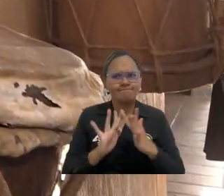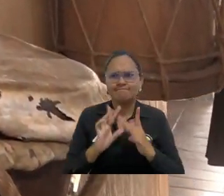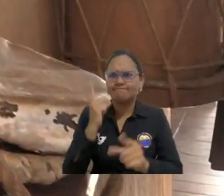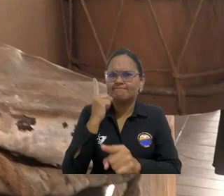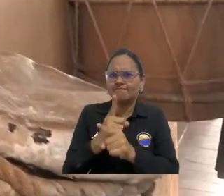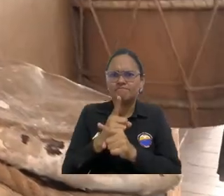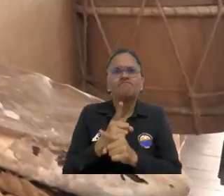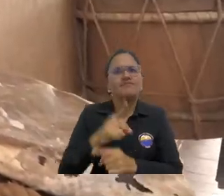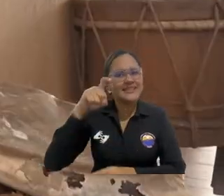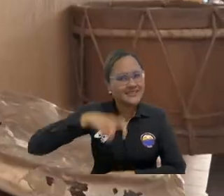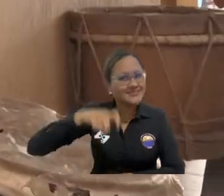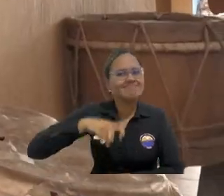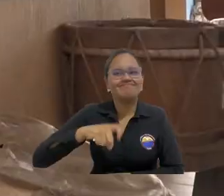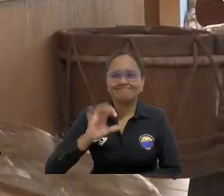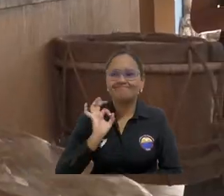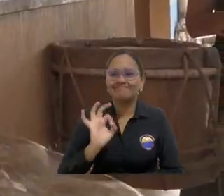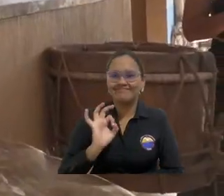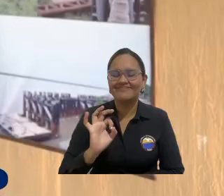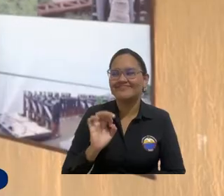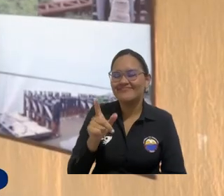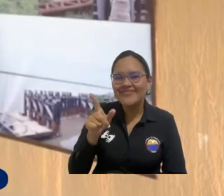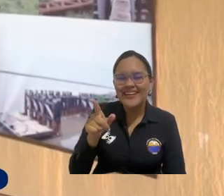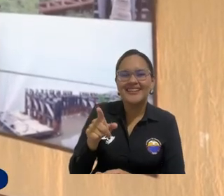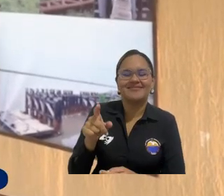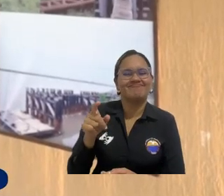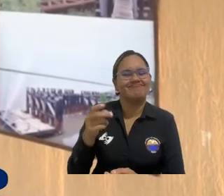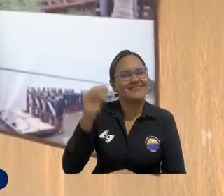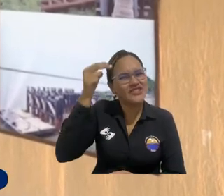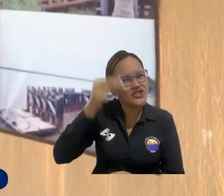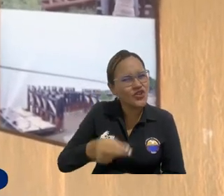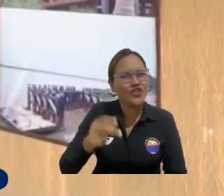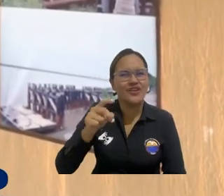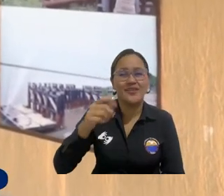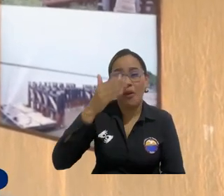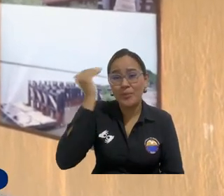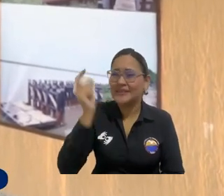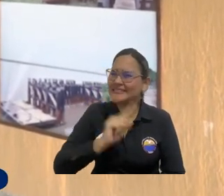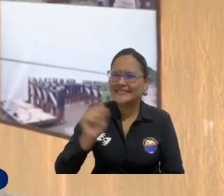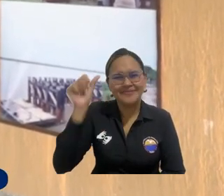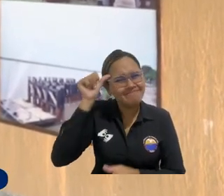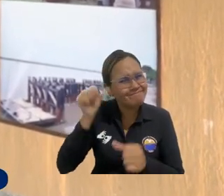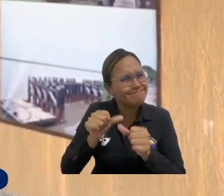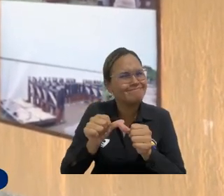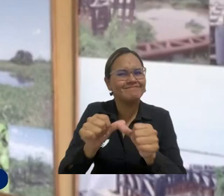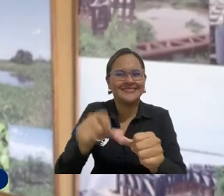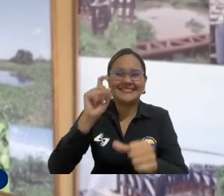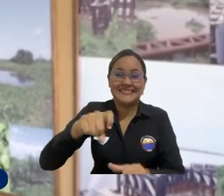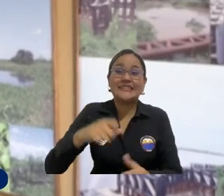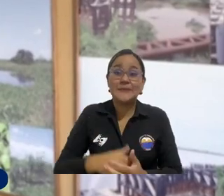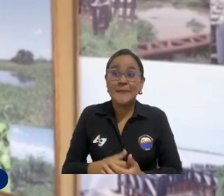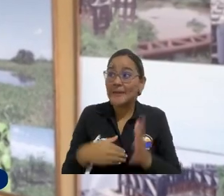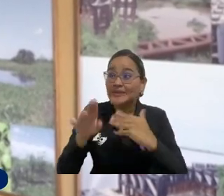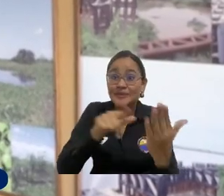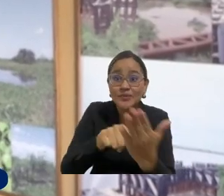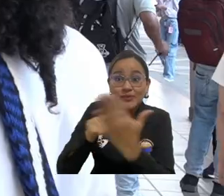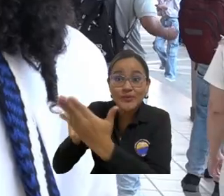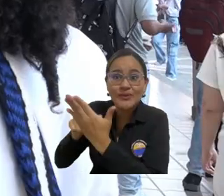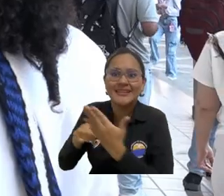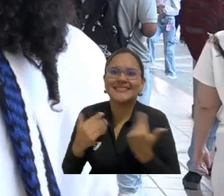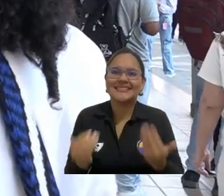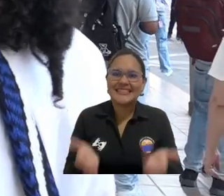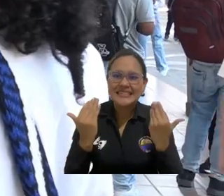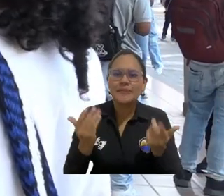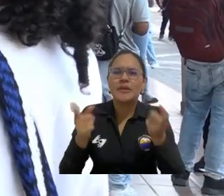Bastante acertado y la verdad es que es muy necesario. Siento que la historia no debería ser olvidada y con esto podemos no olvidarnos de nuestro pasado.